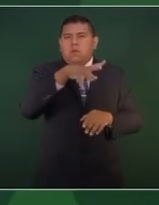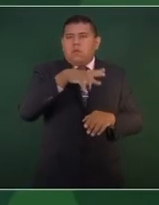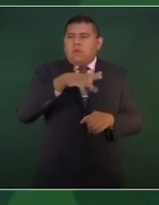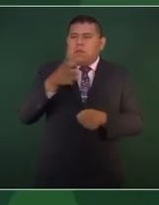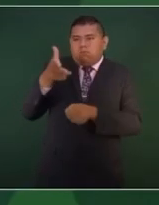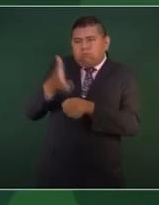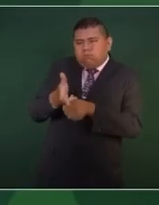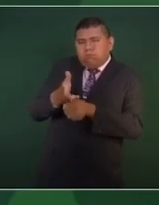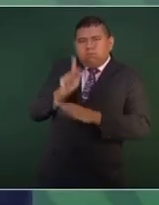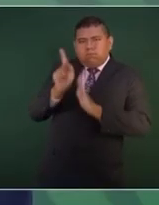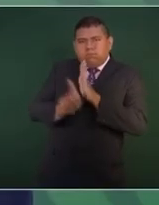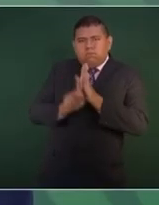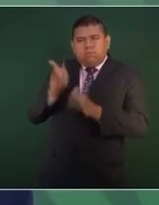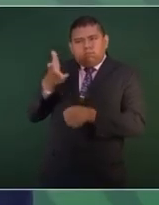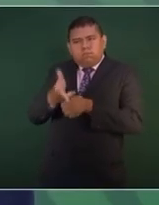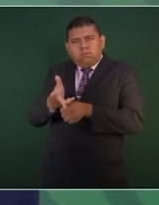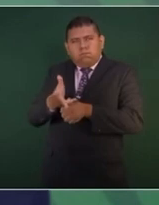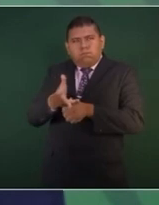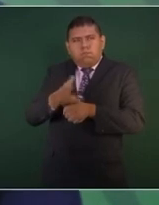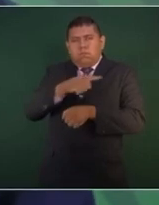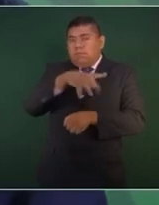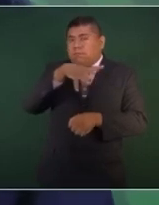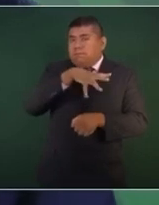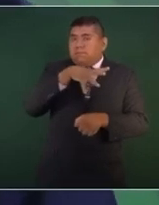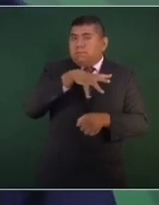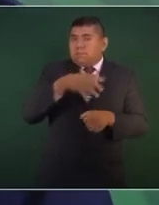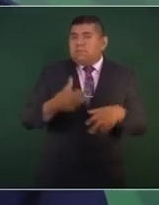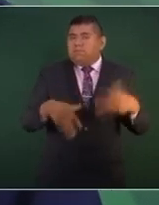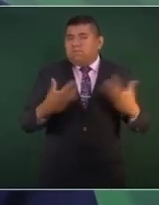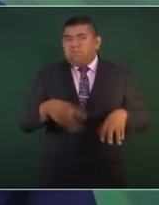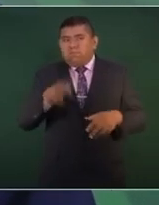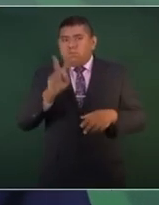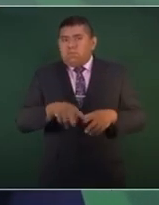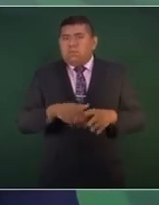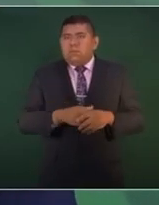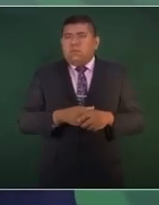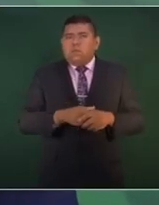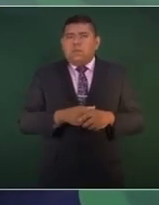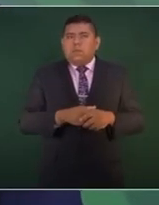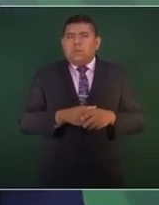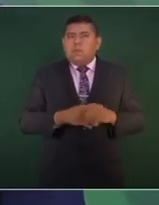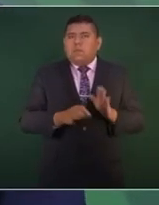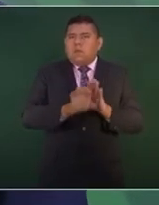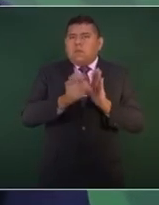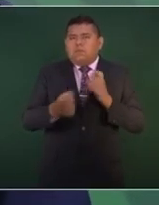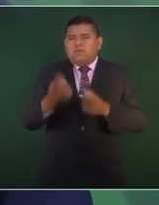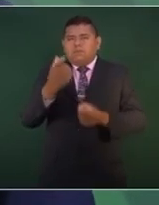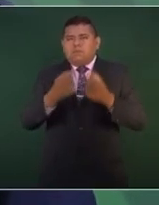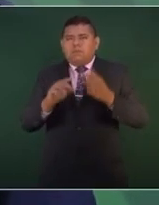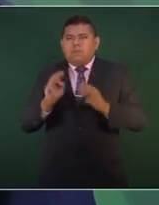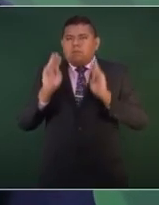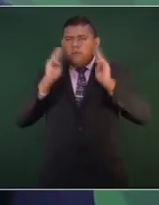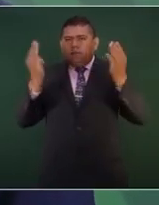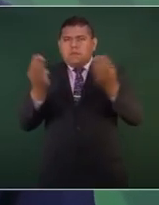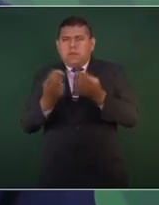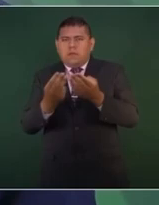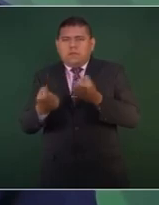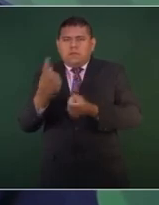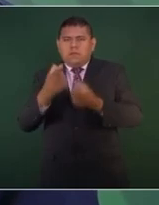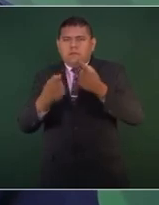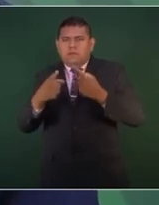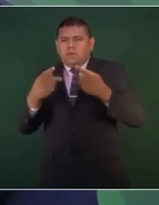de algunos miembros de la delincuencia que habían participado,